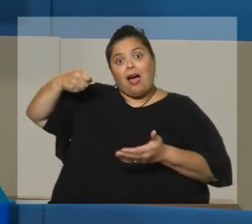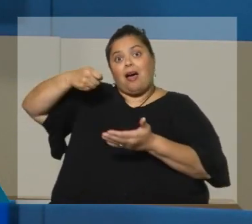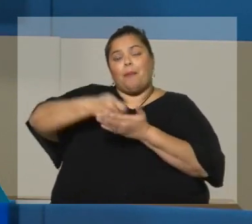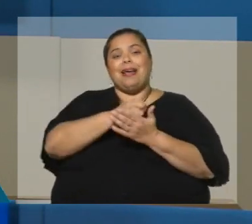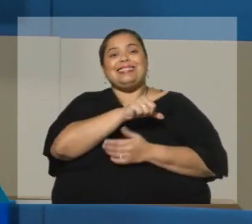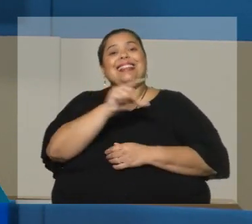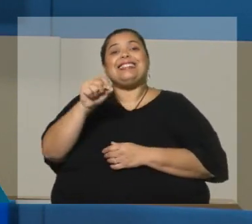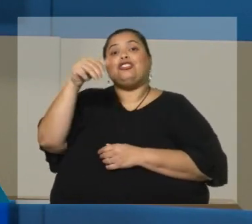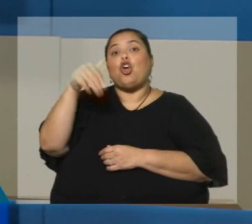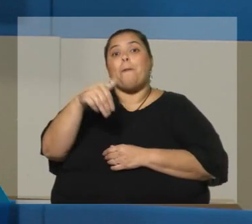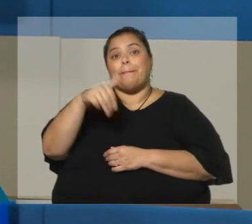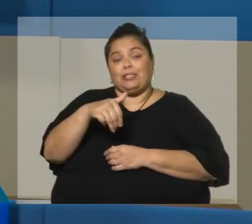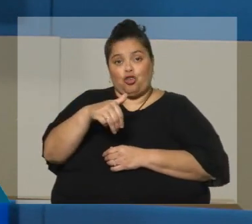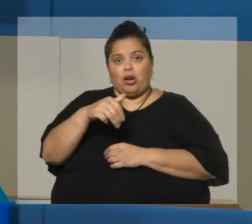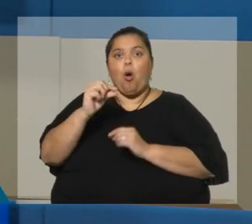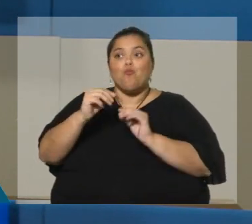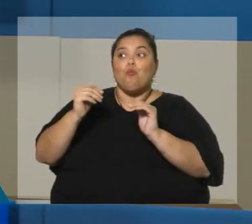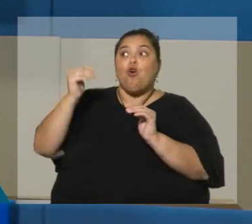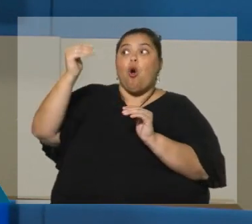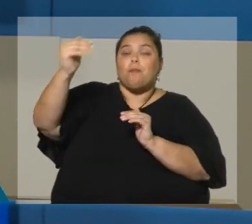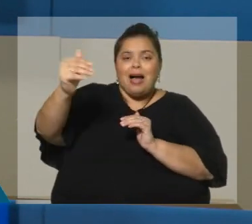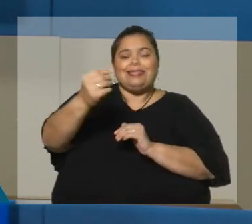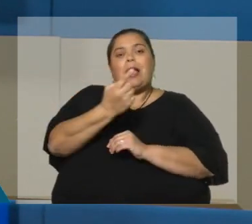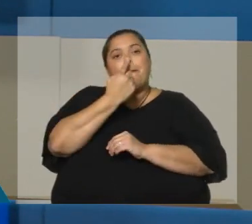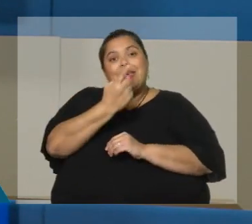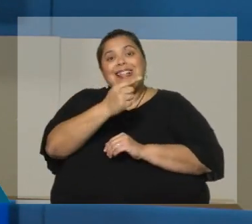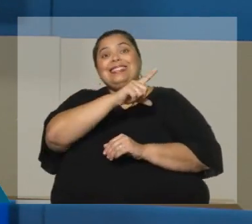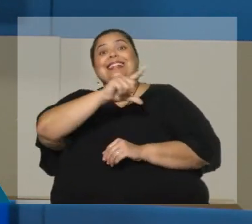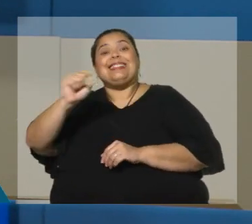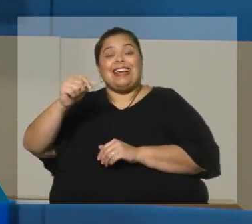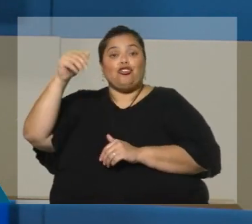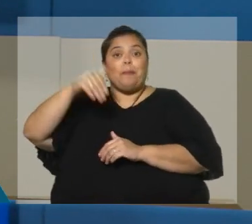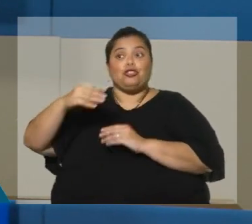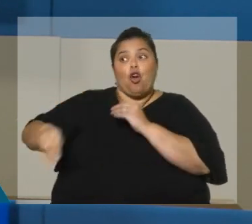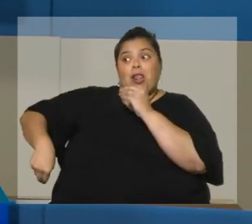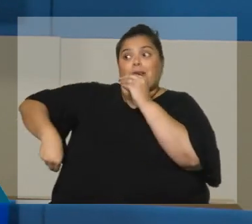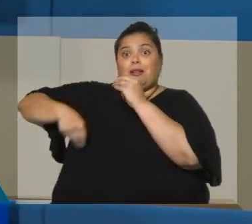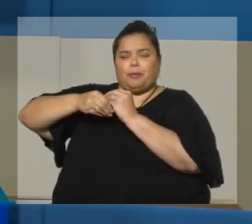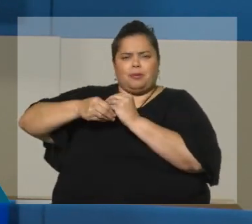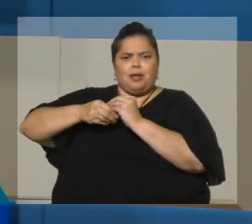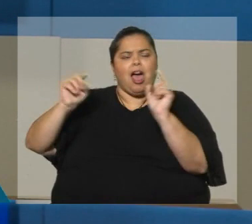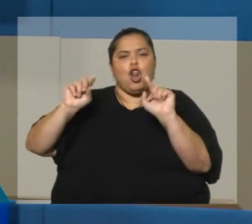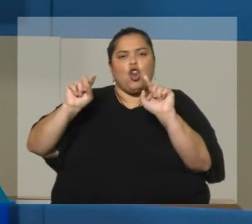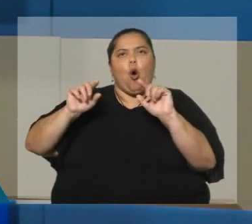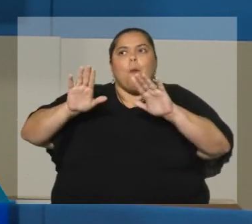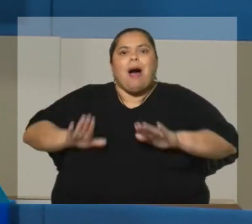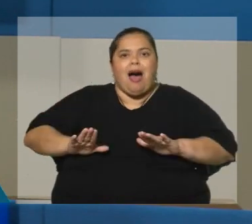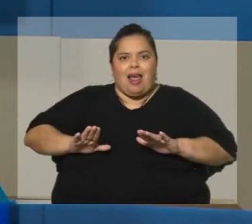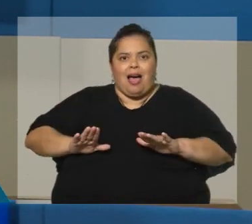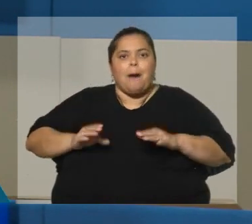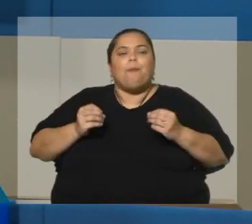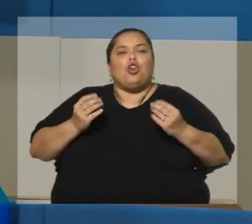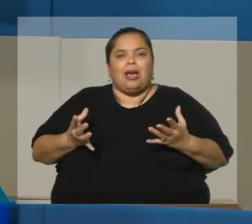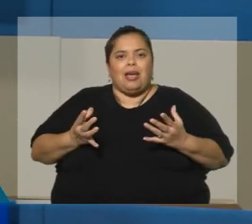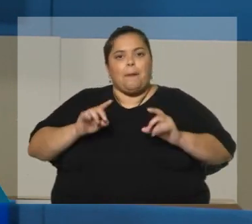década, 1.700 un poco más adelante. Es imparable. Además, es imparable sobre todo porque la gente